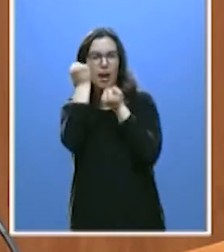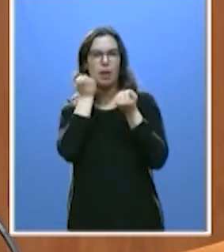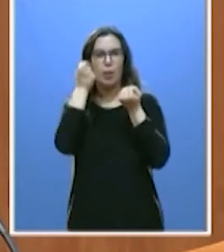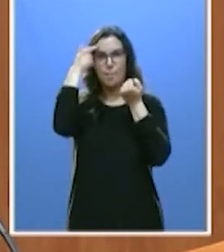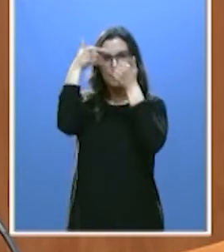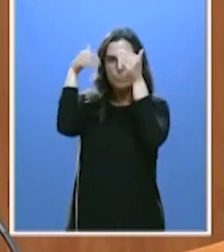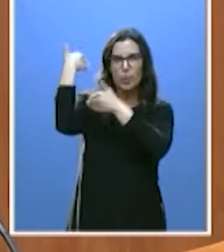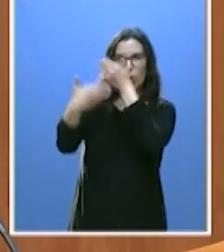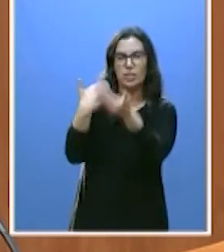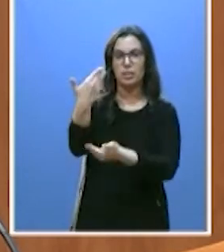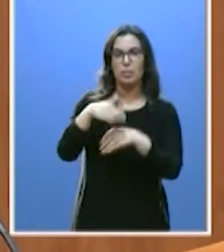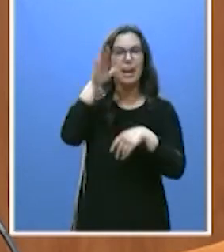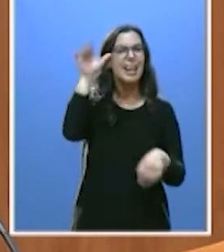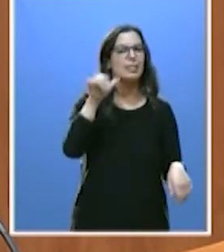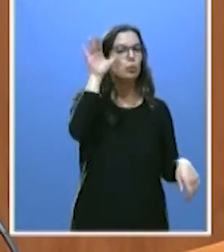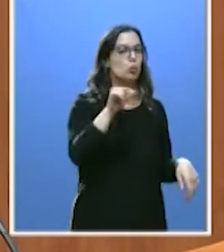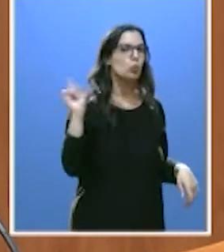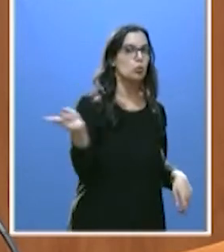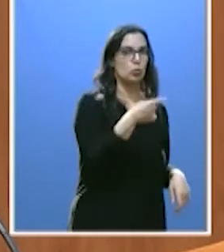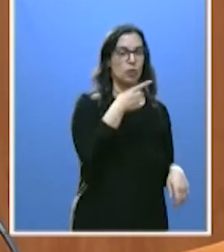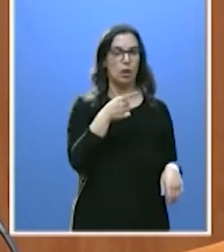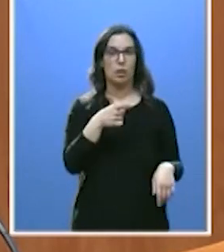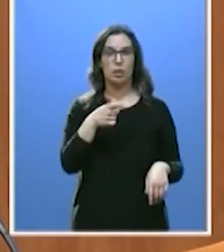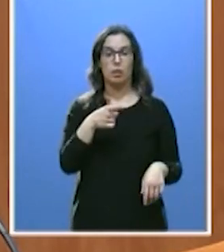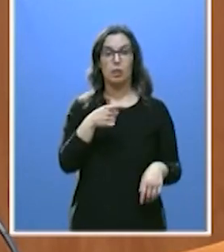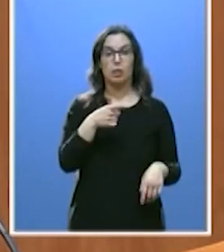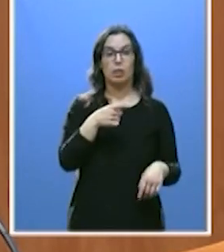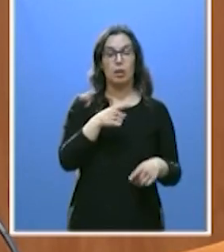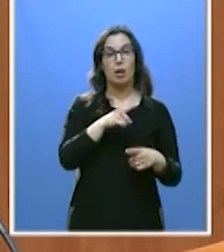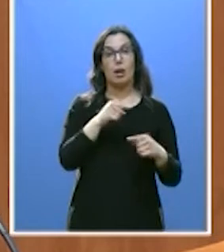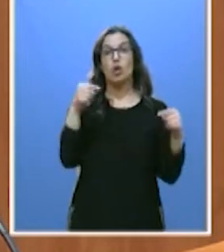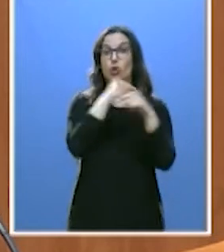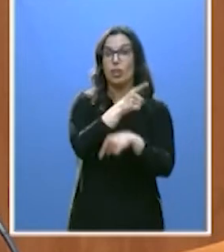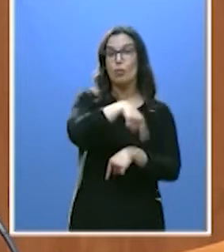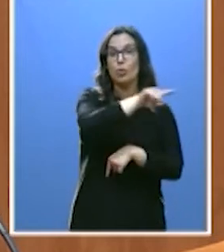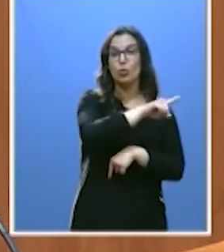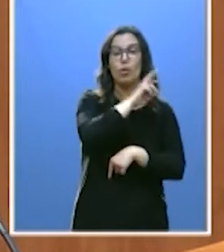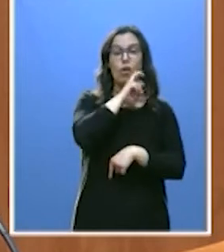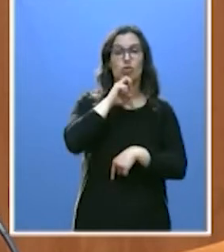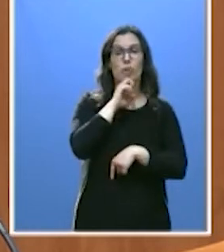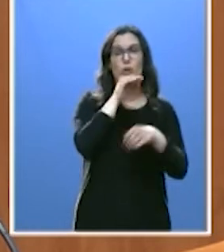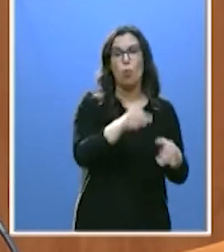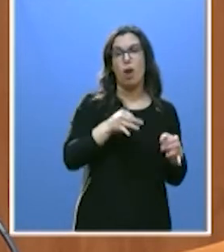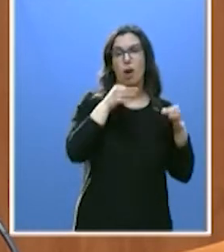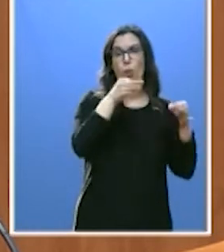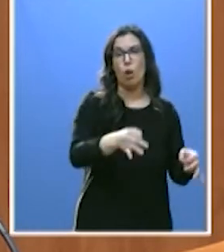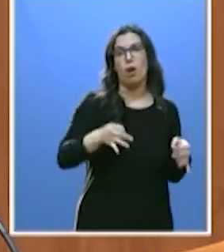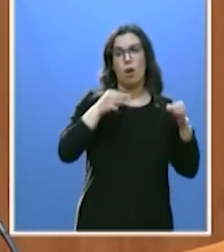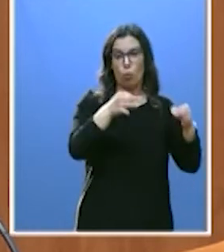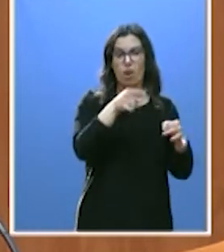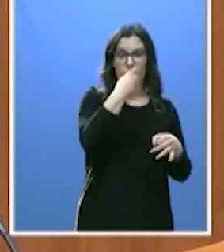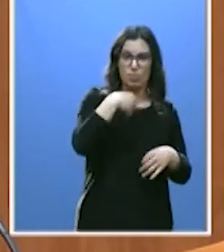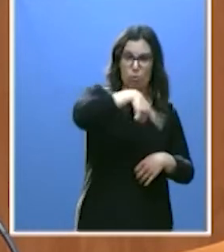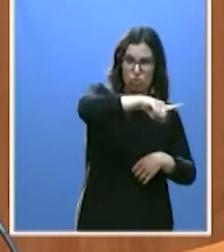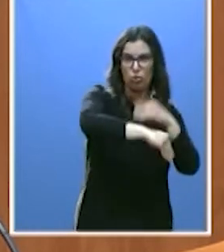Lo contrario es apostar por el conservadurismo que hoy, insisto, representa el Partido Socialista de esta